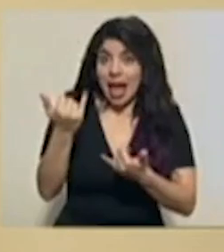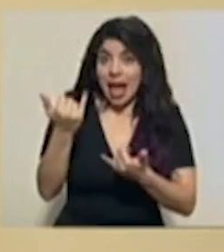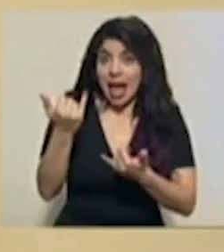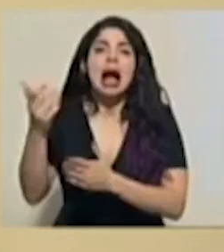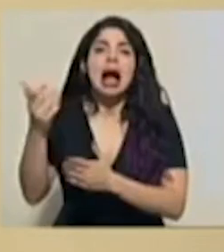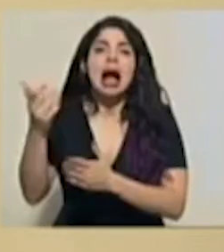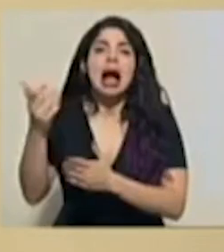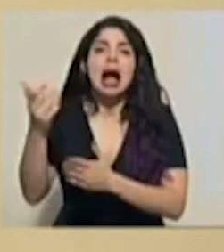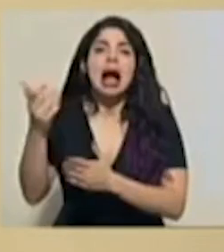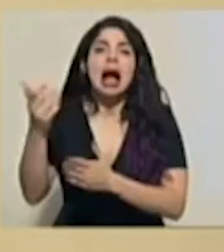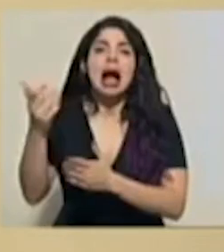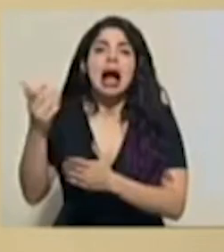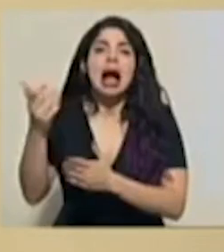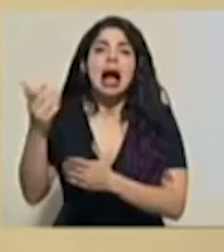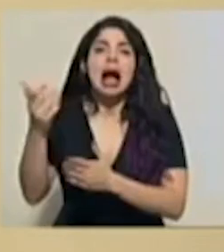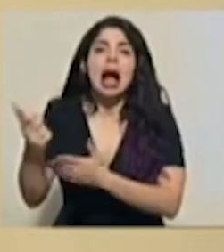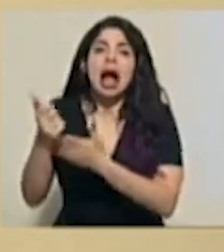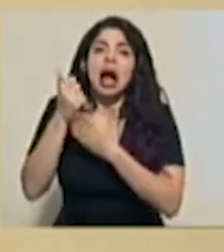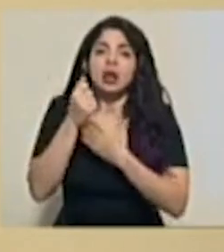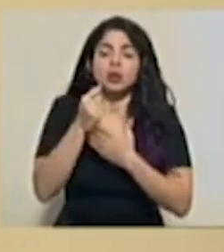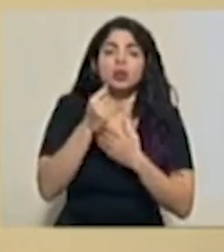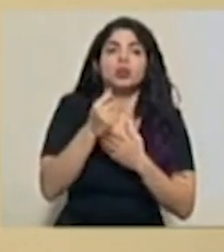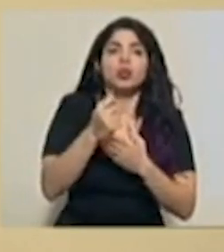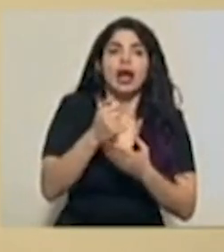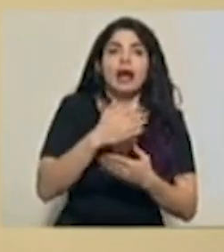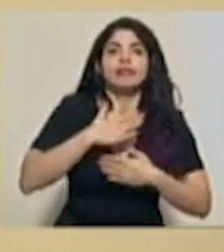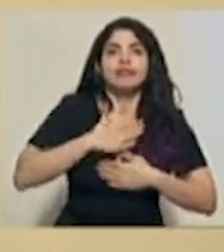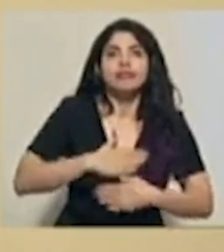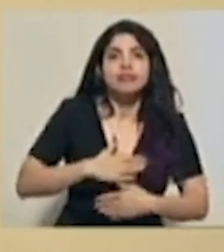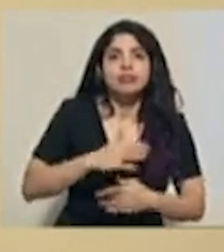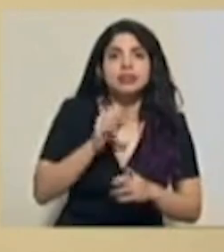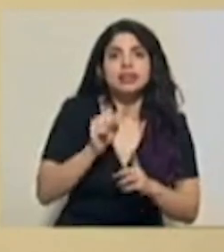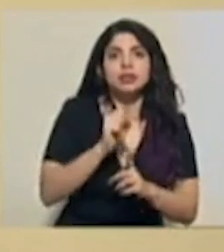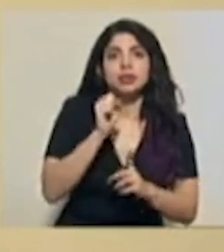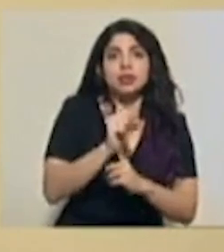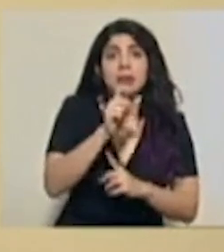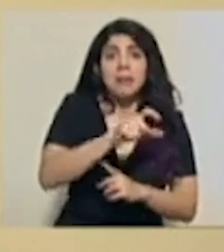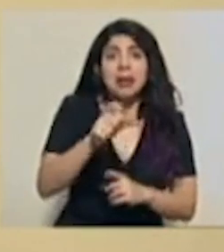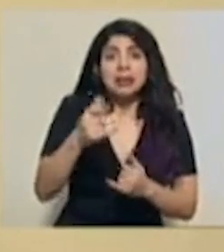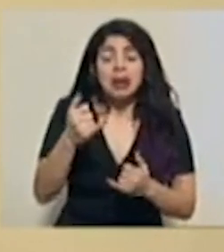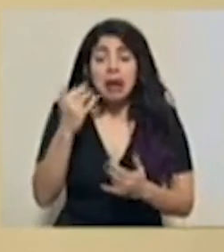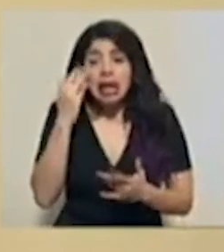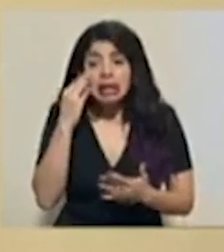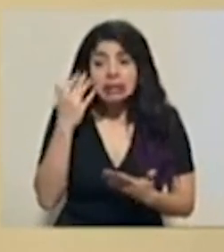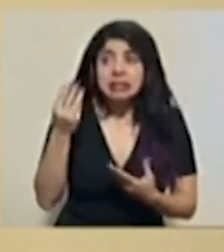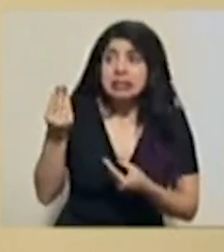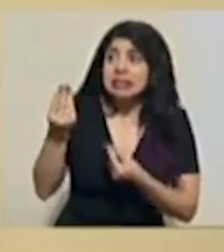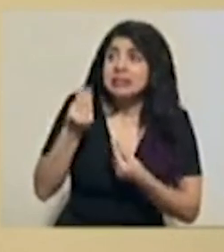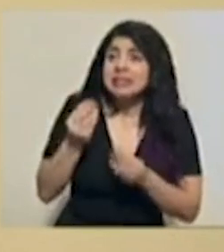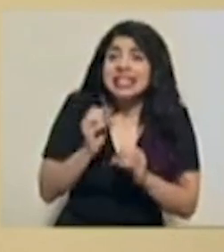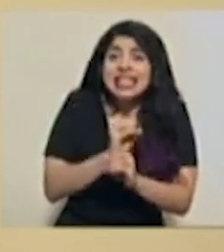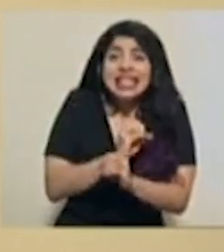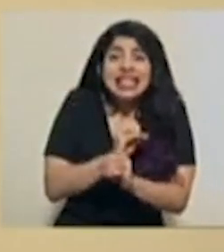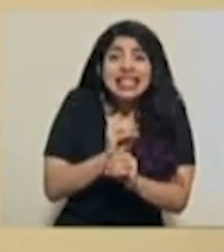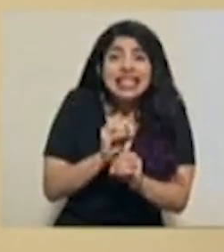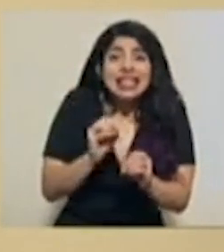situación de personas que no han recibido hasta el momento ni por un solo mes el bono proteger